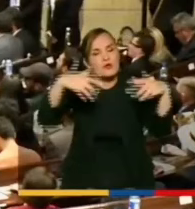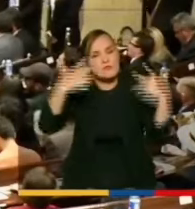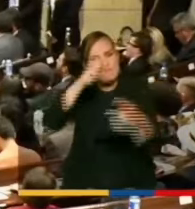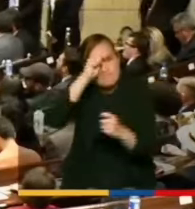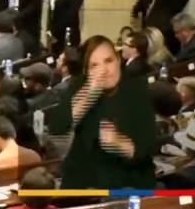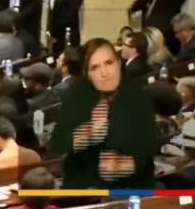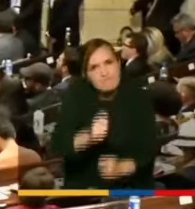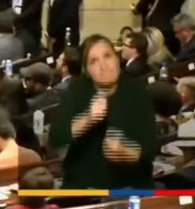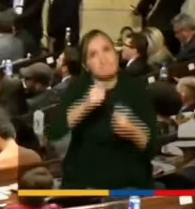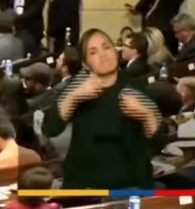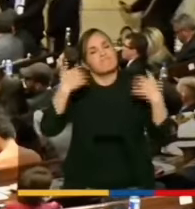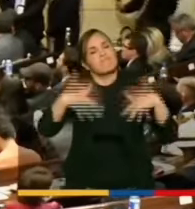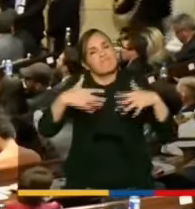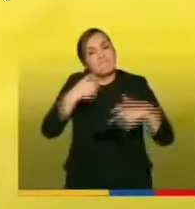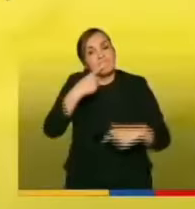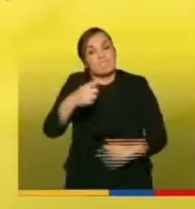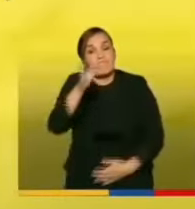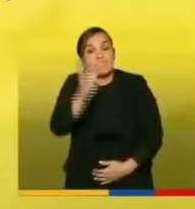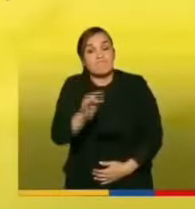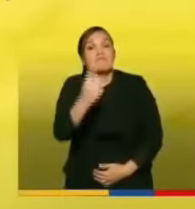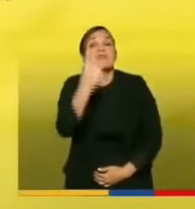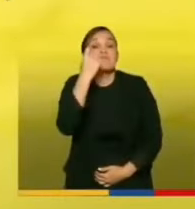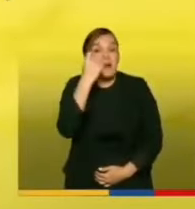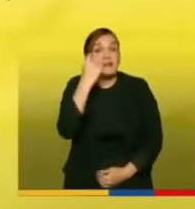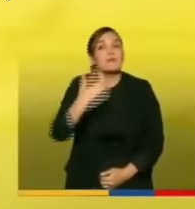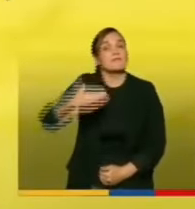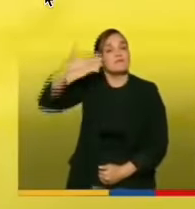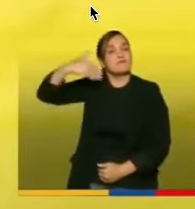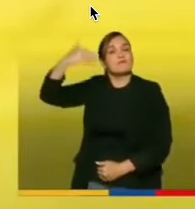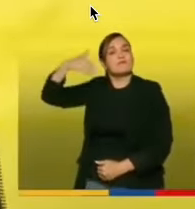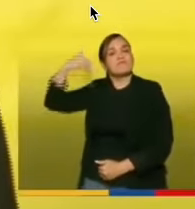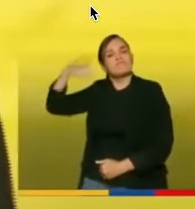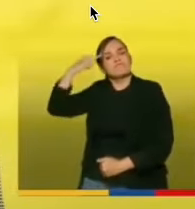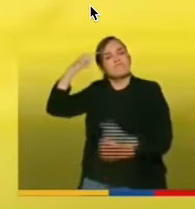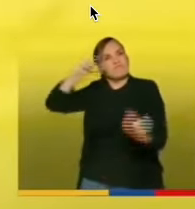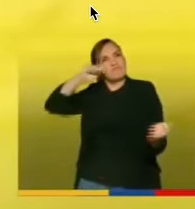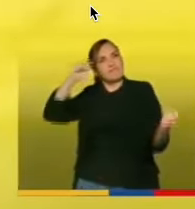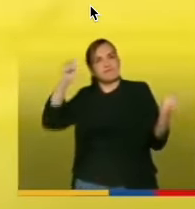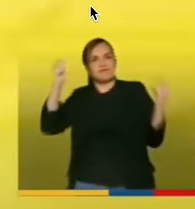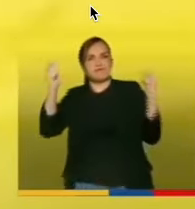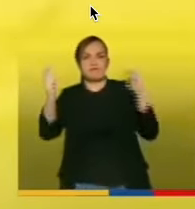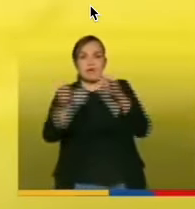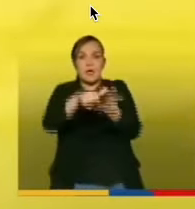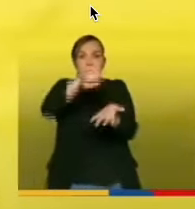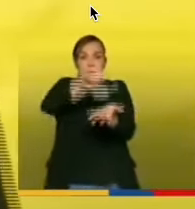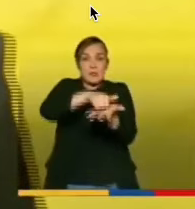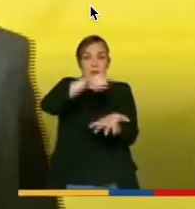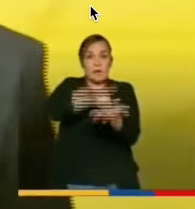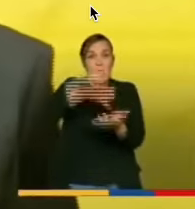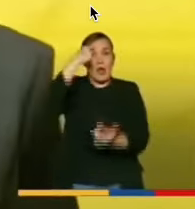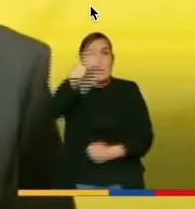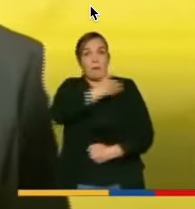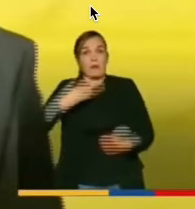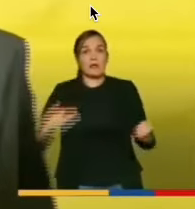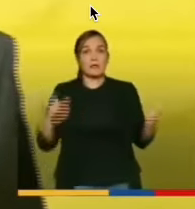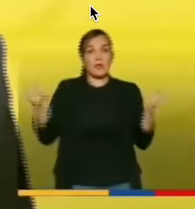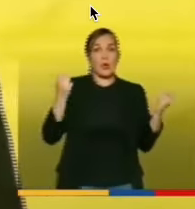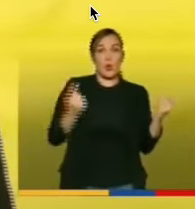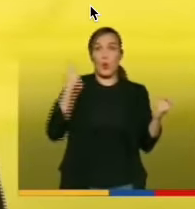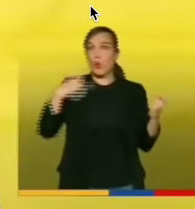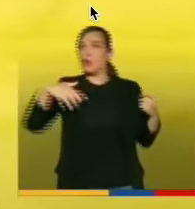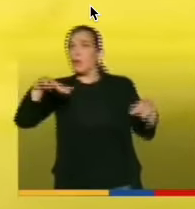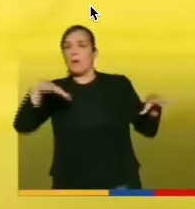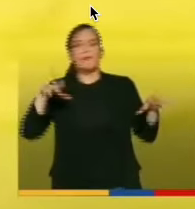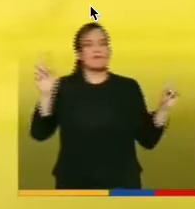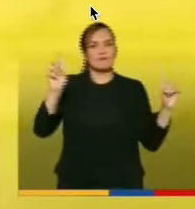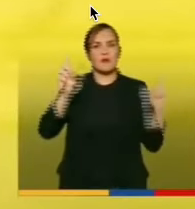estado sintonizados en la capacidad de transformar ese modelo geopolítico de tal manera